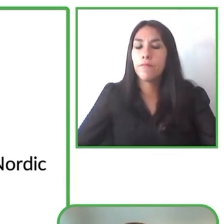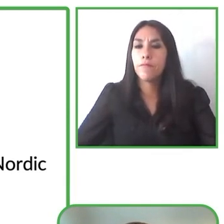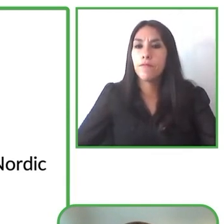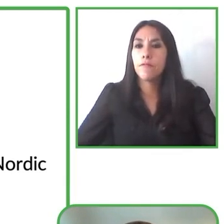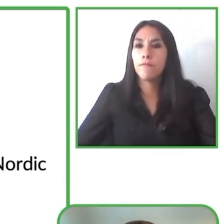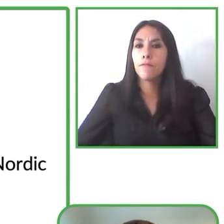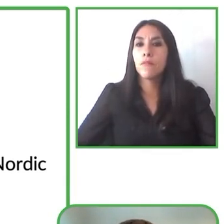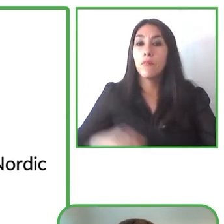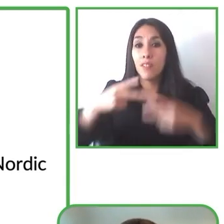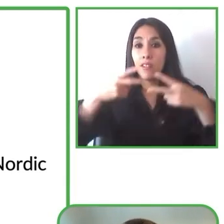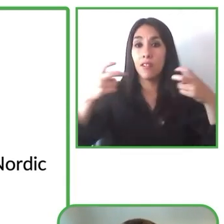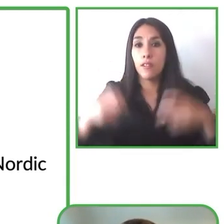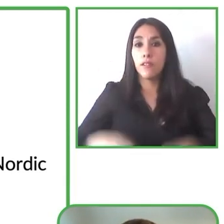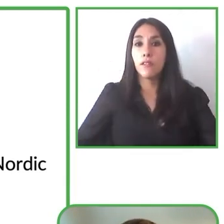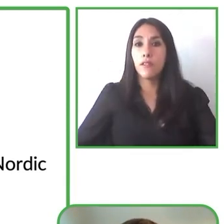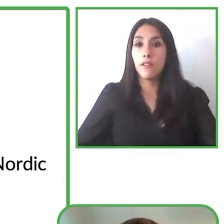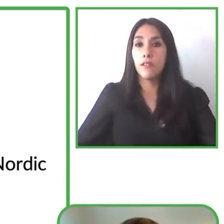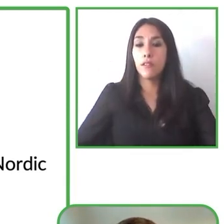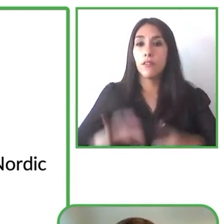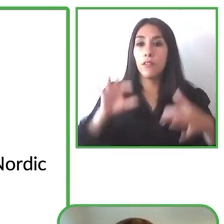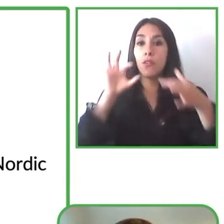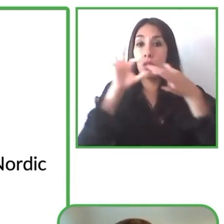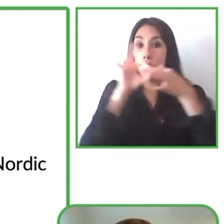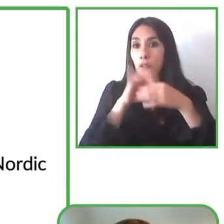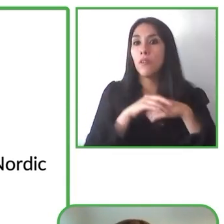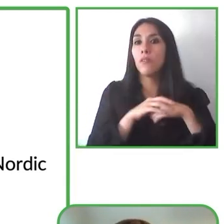más que 30 idiomas integrados